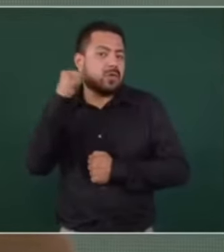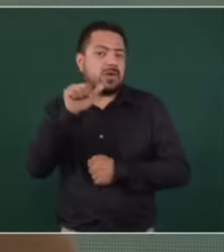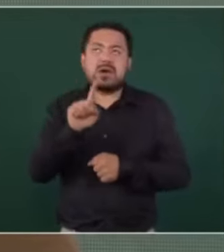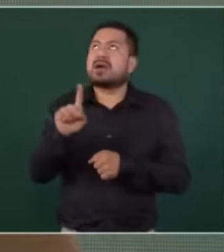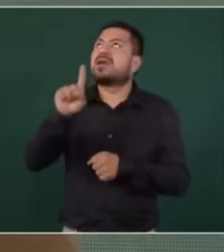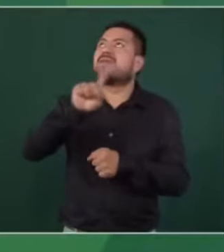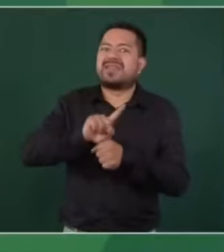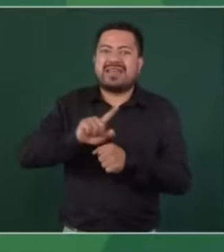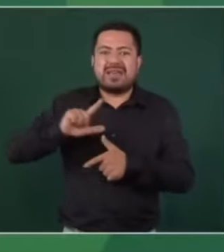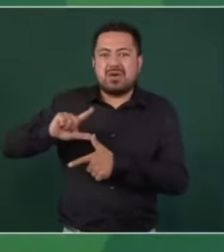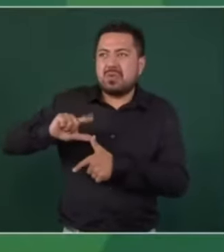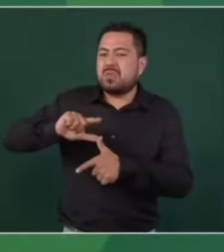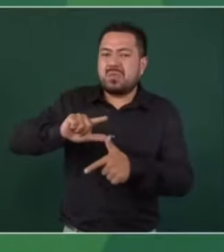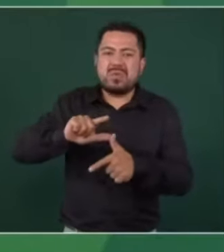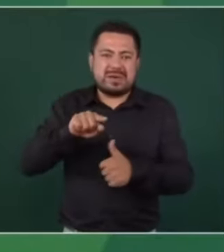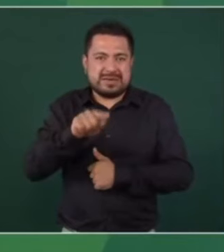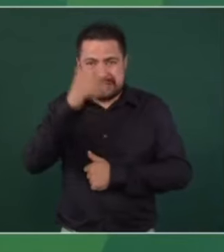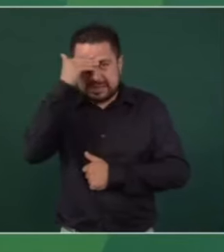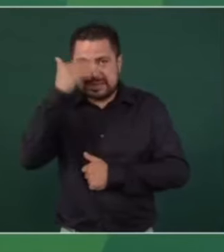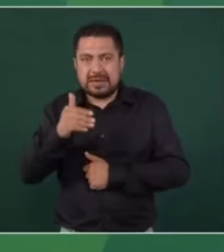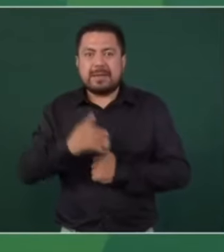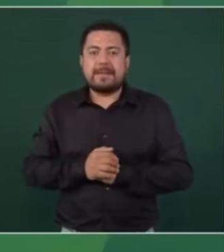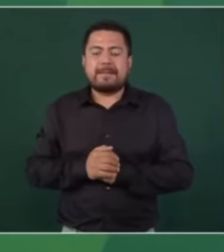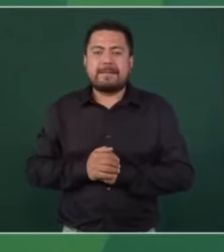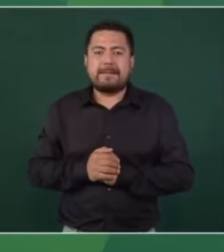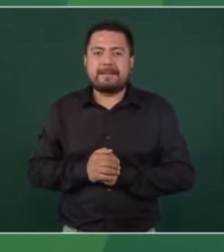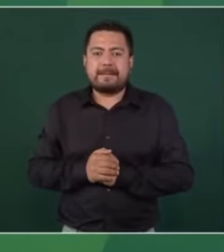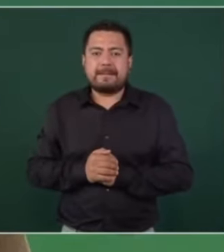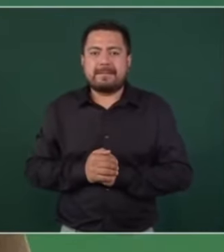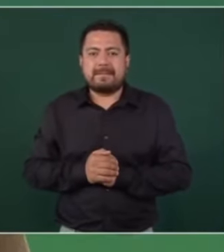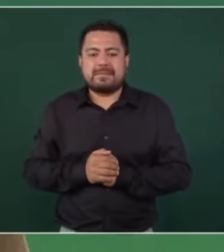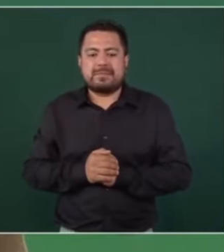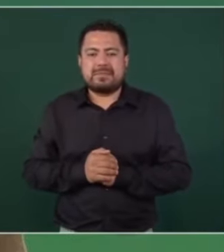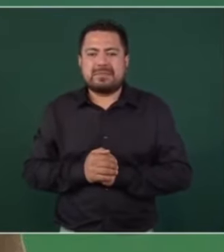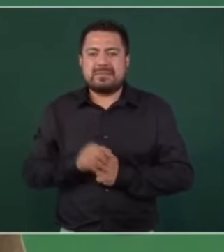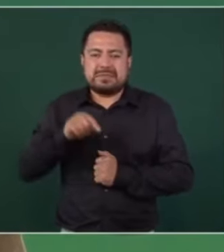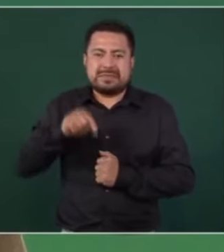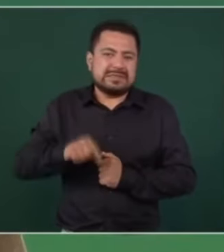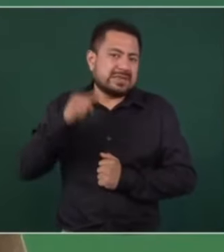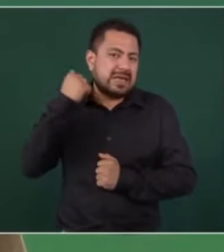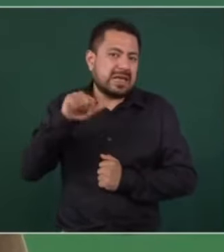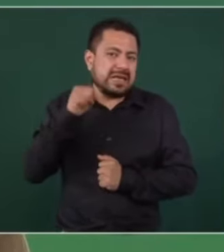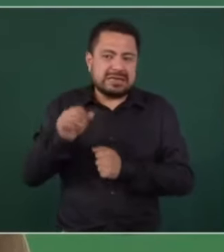día del huracán, en el medio rural de Acapulco,